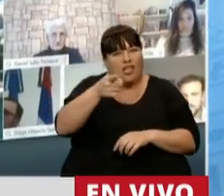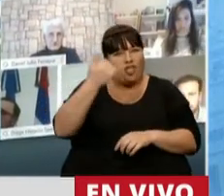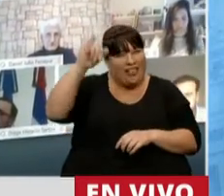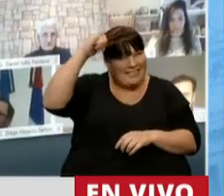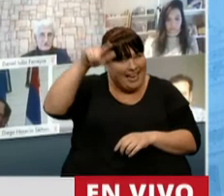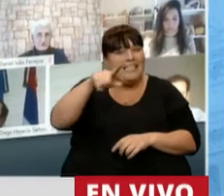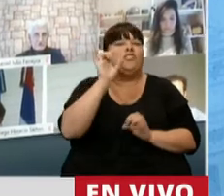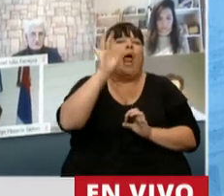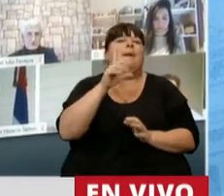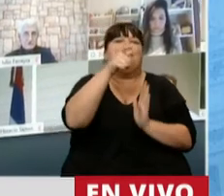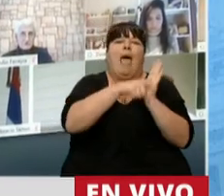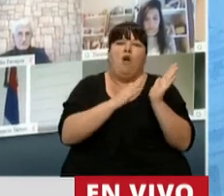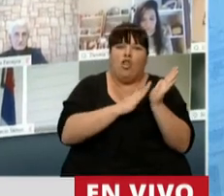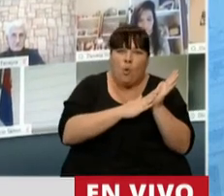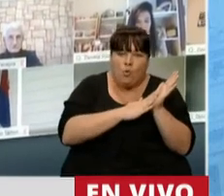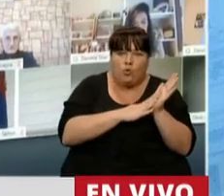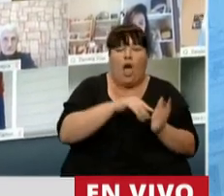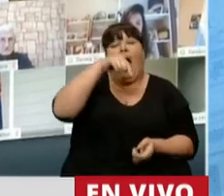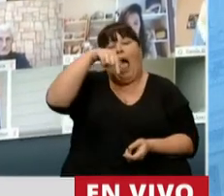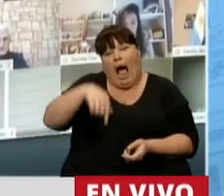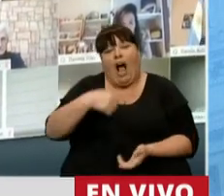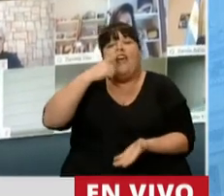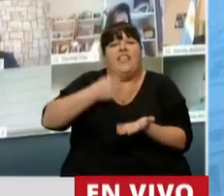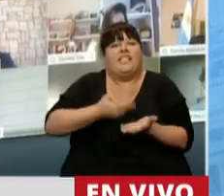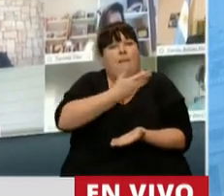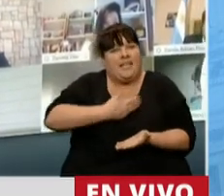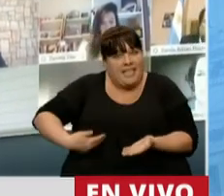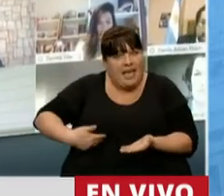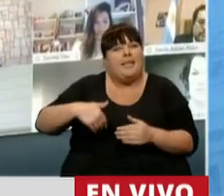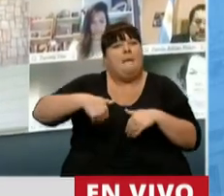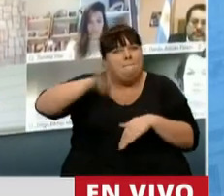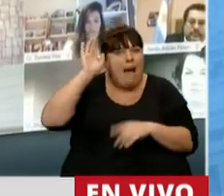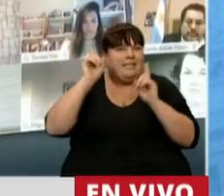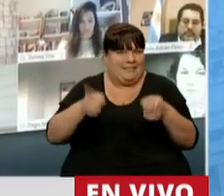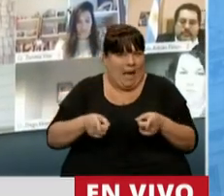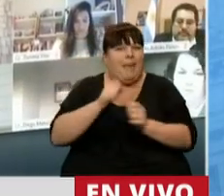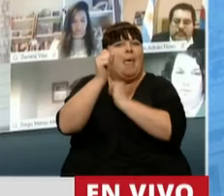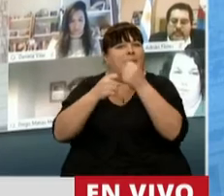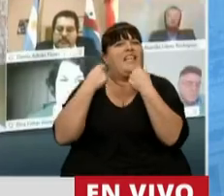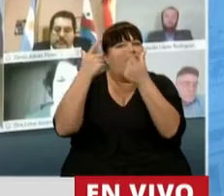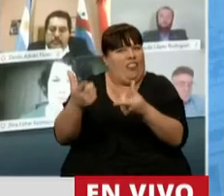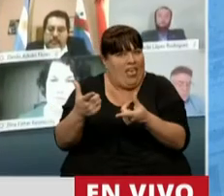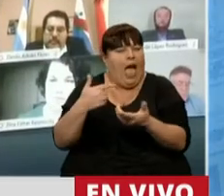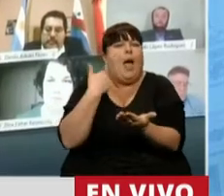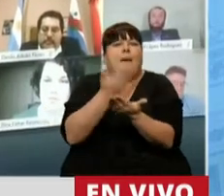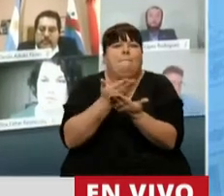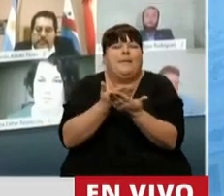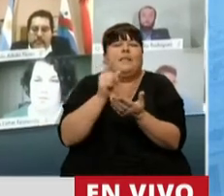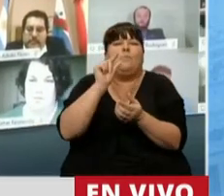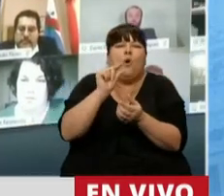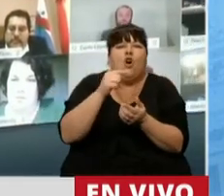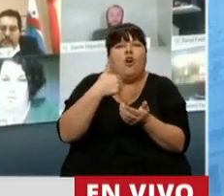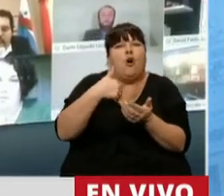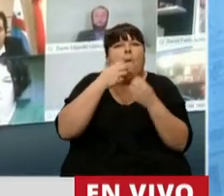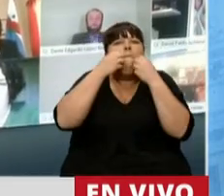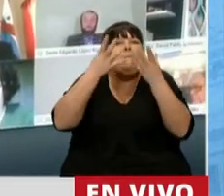monotributistas. Y ahora, por decisión del Presidente, se están ampliando incluso a empresas que están presentando pequeños